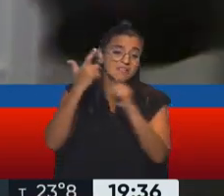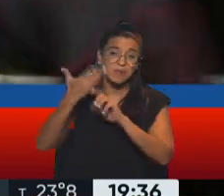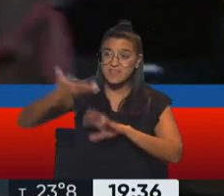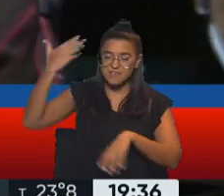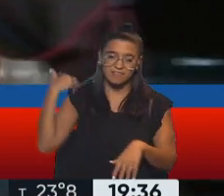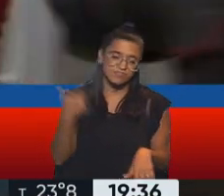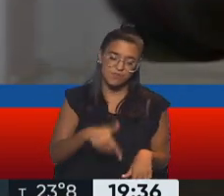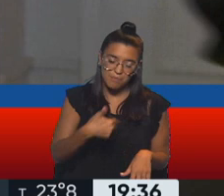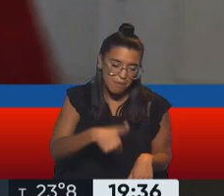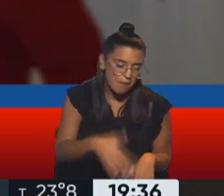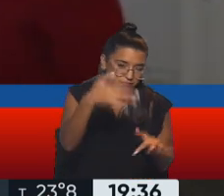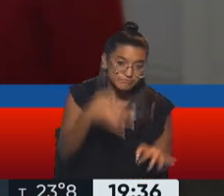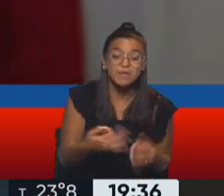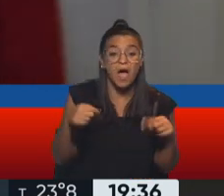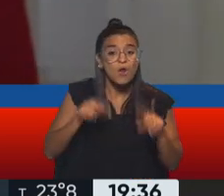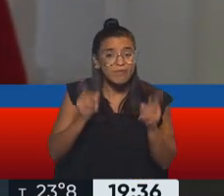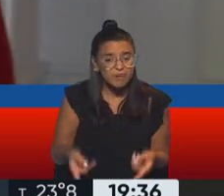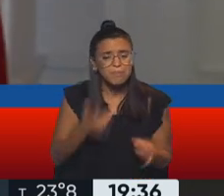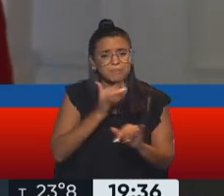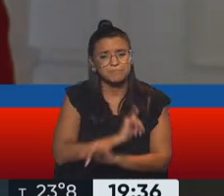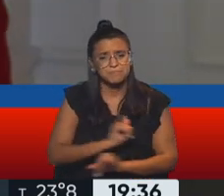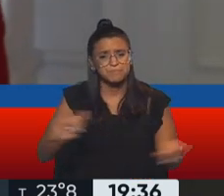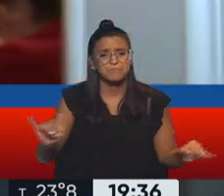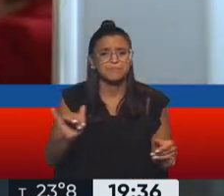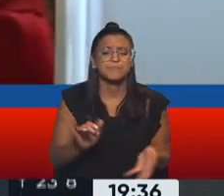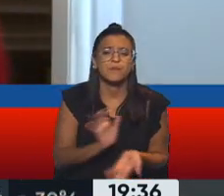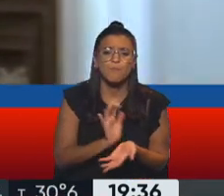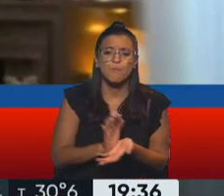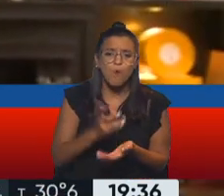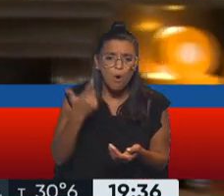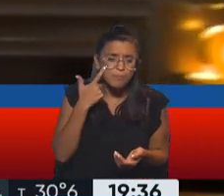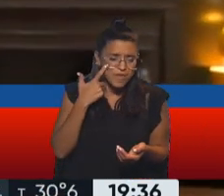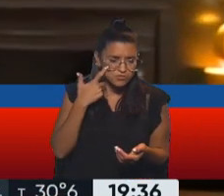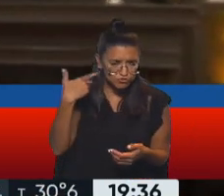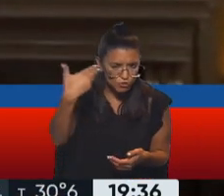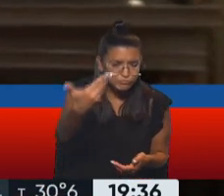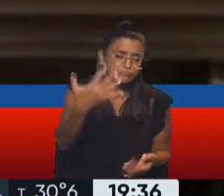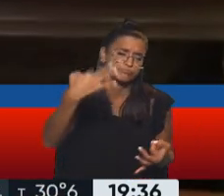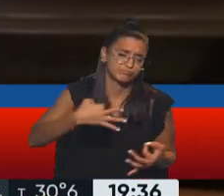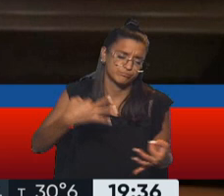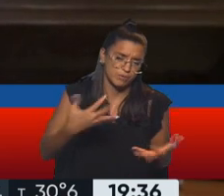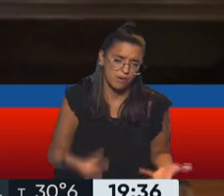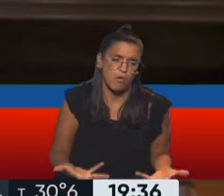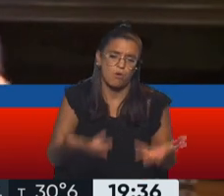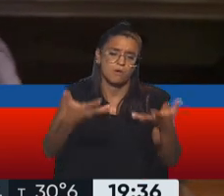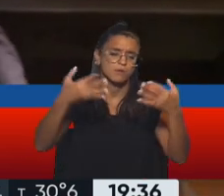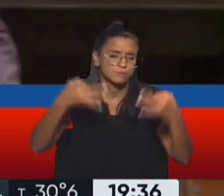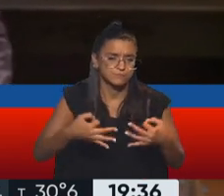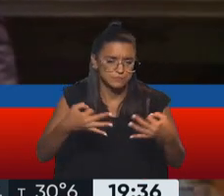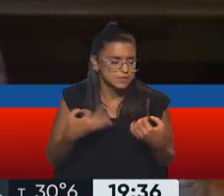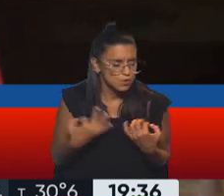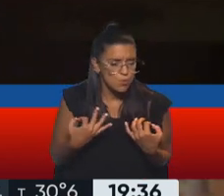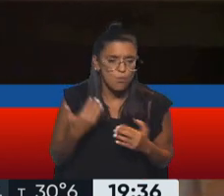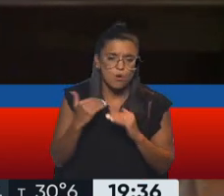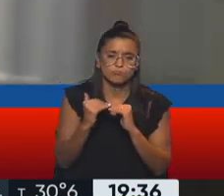momento, como ahora también, para transmitir las mejores expectativas de obrir una recuperación muy